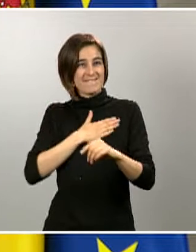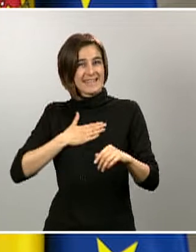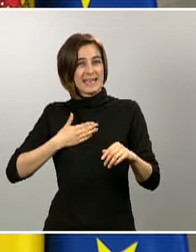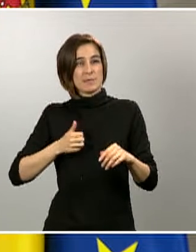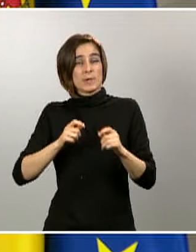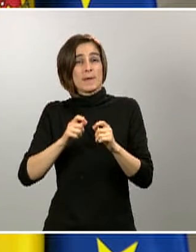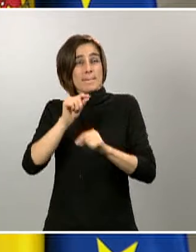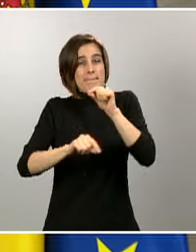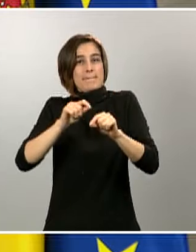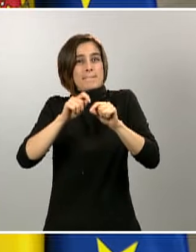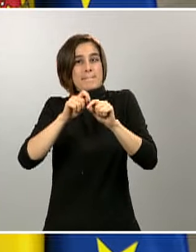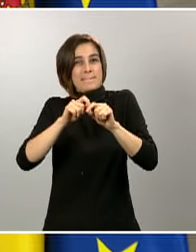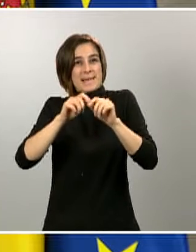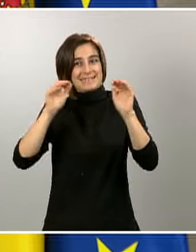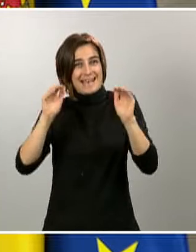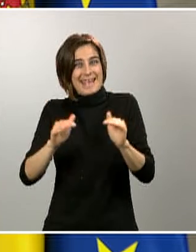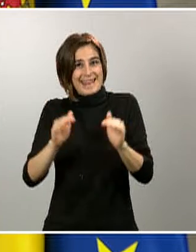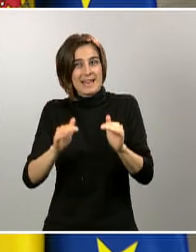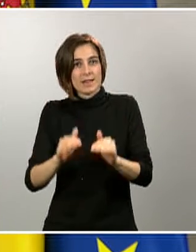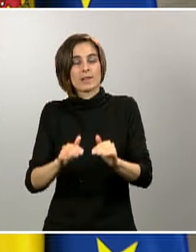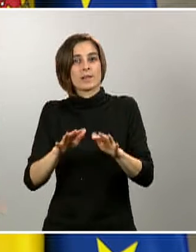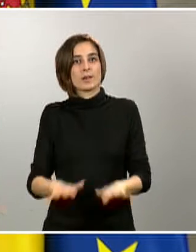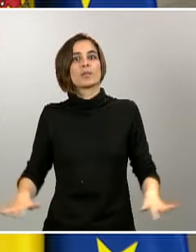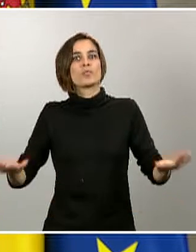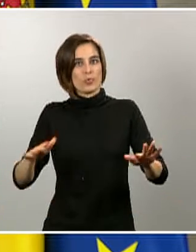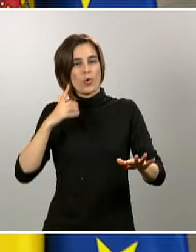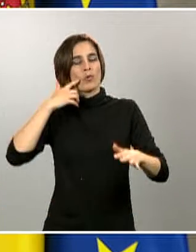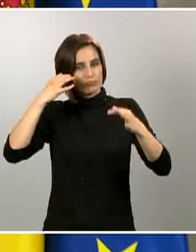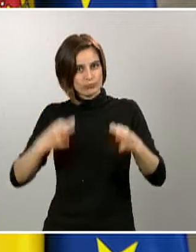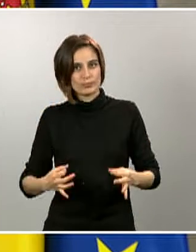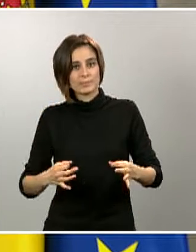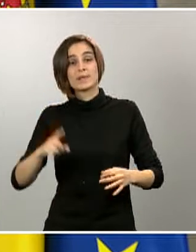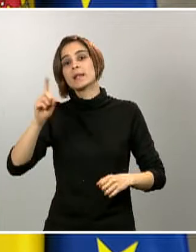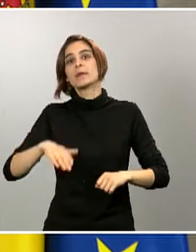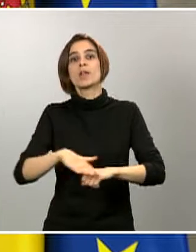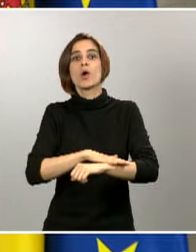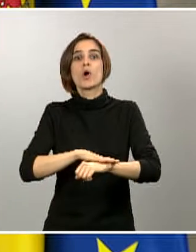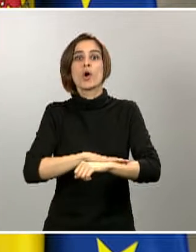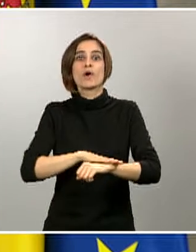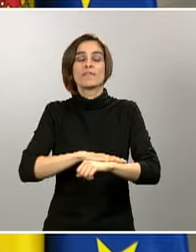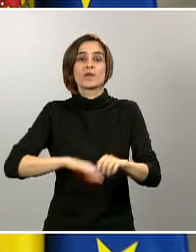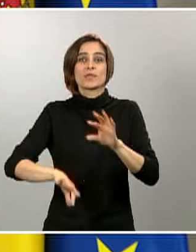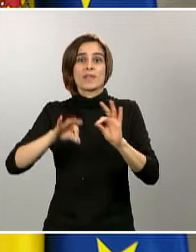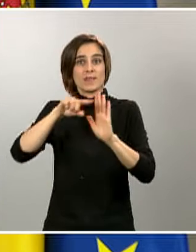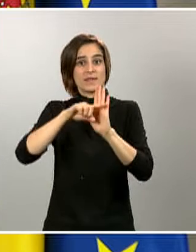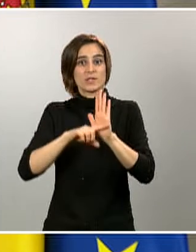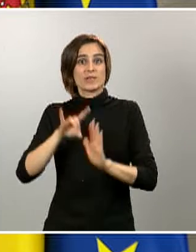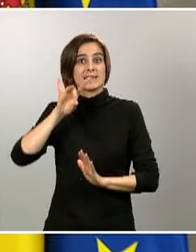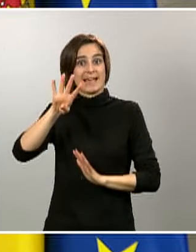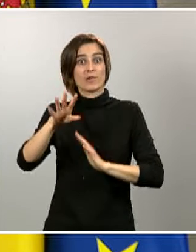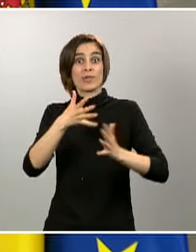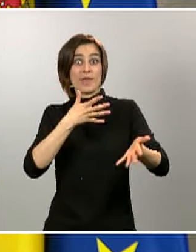y confirma también, nuestro juicio, que las medidas que adoptó el Gobierno el 14 de marzo, medidas adoptadas con